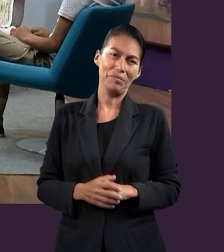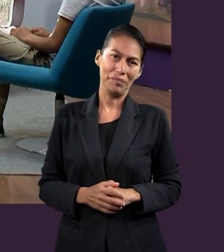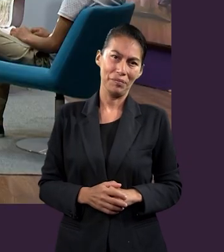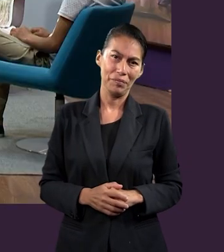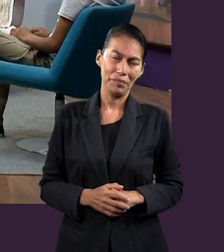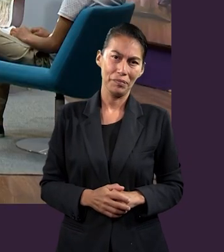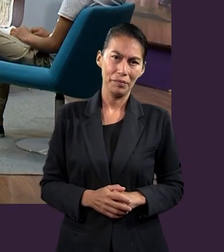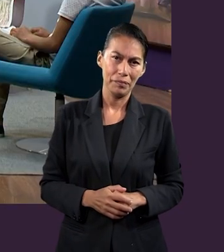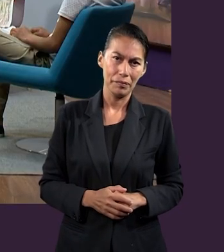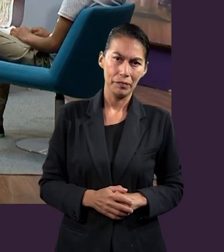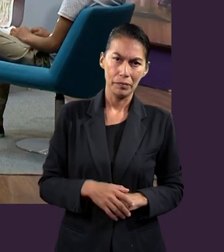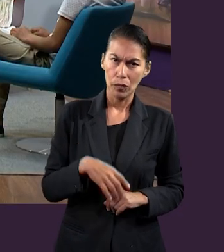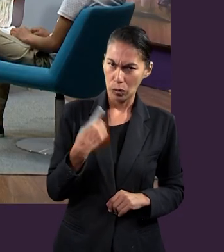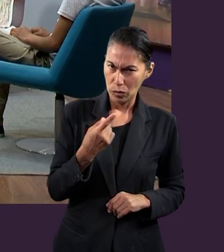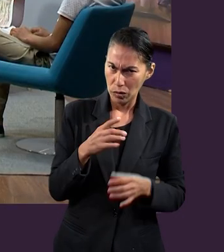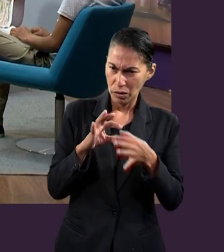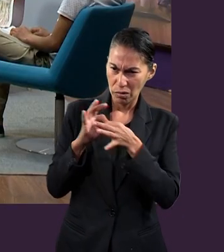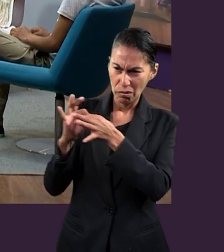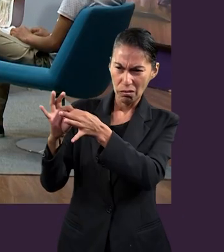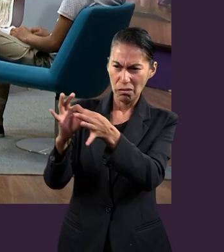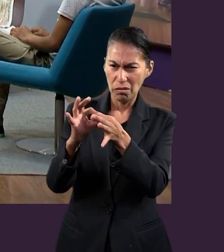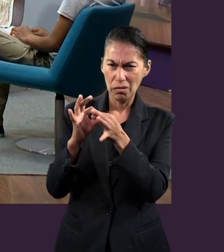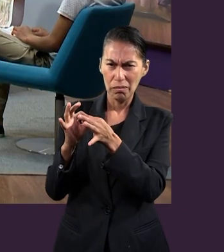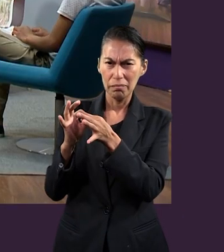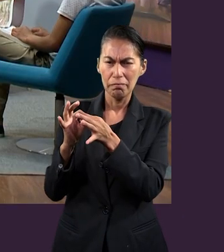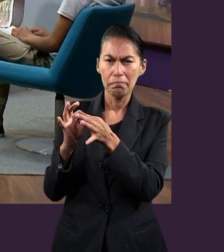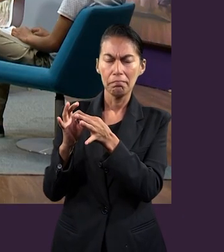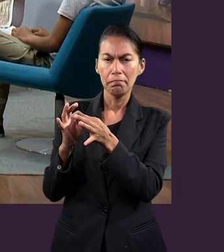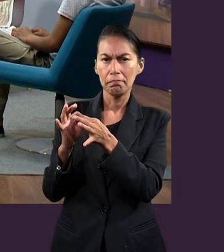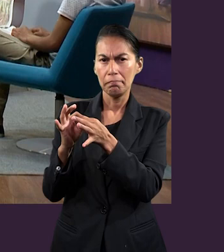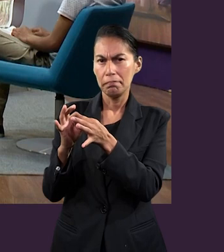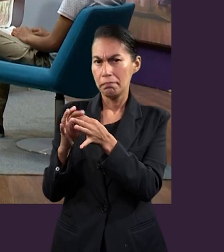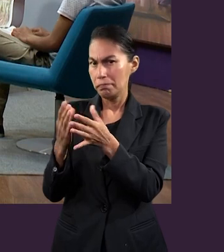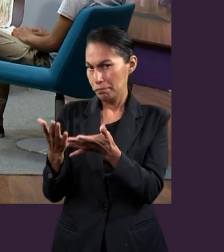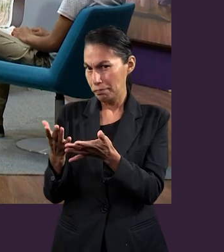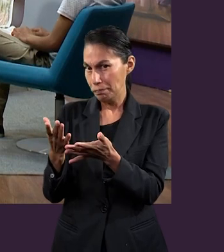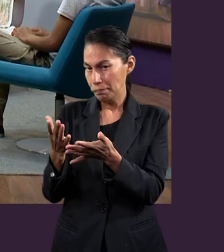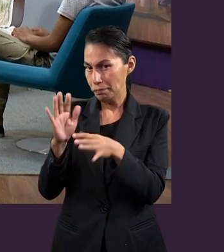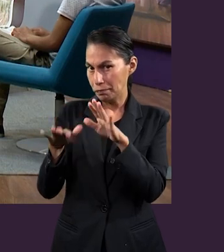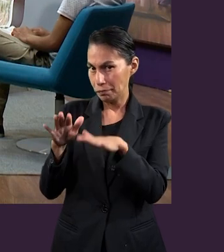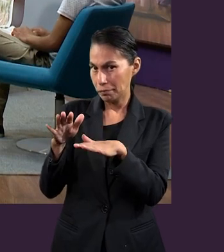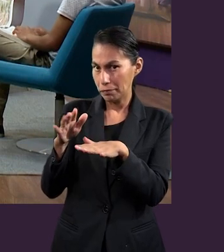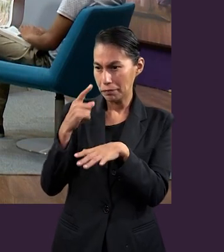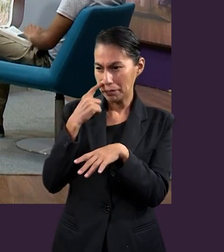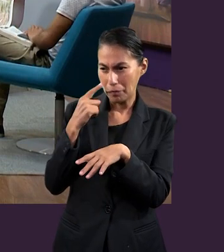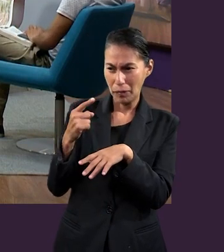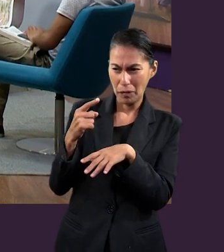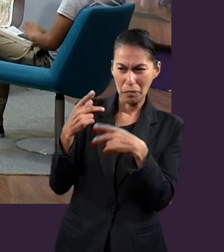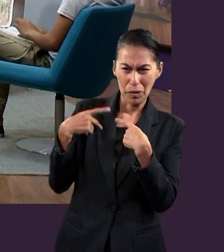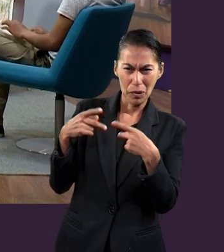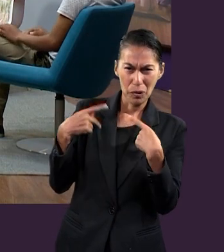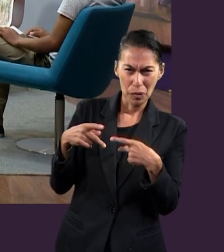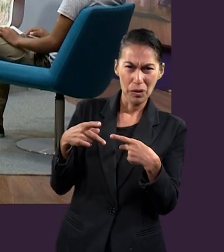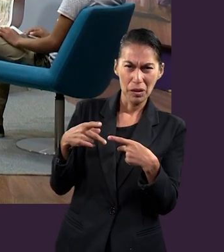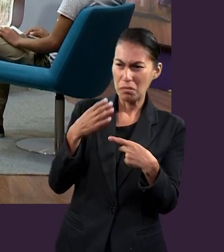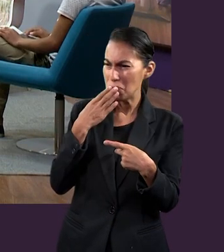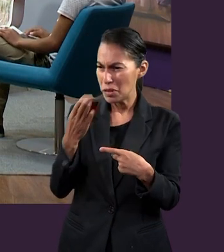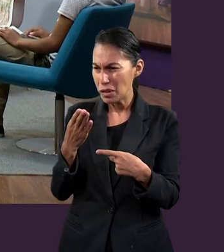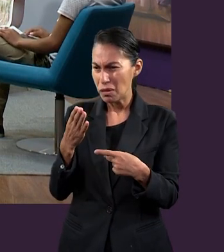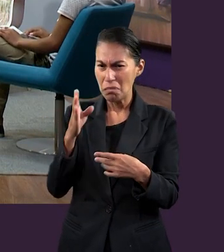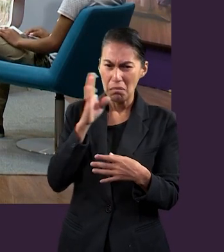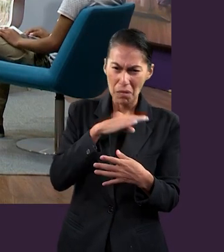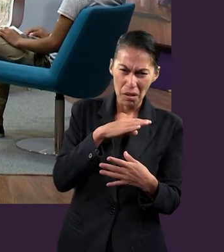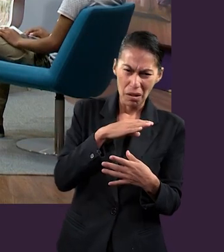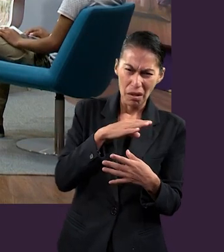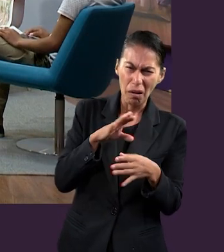Cuando hablamos de unidad, es bien fácil leer cuando las relaciones entre nosotros están